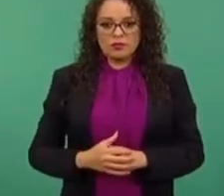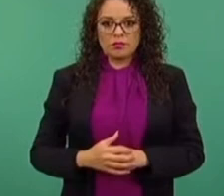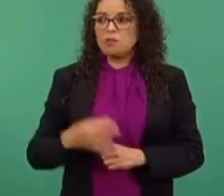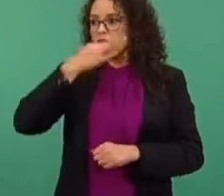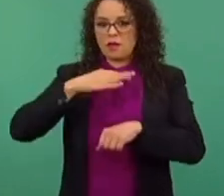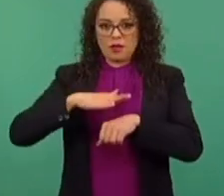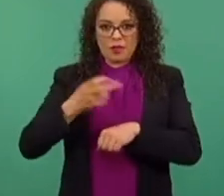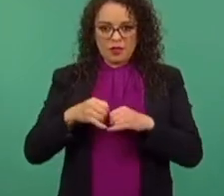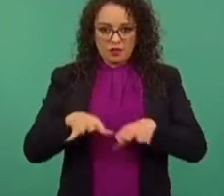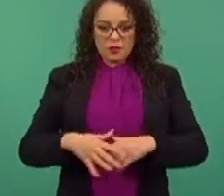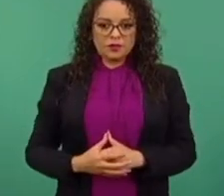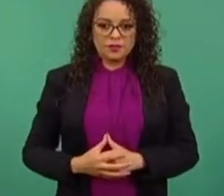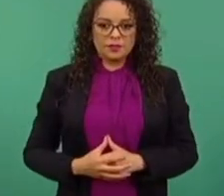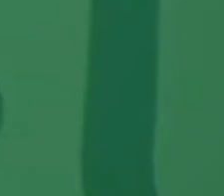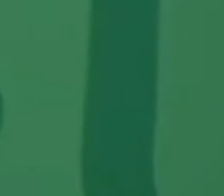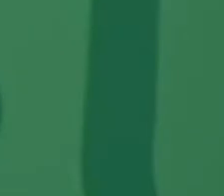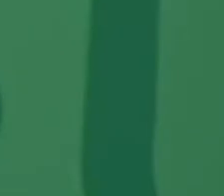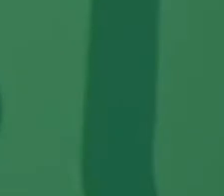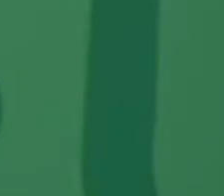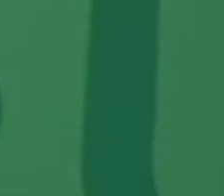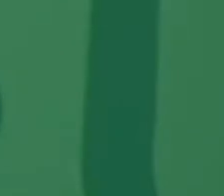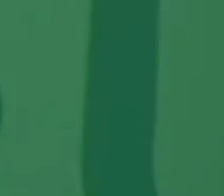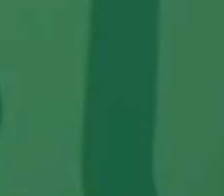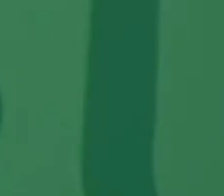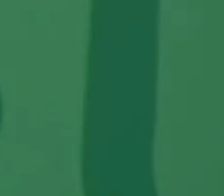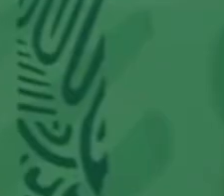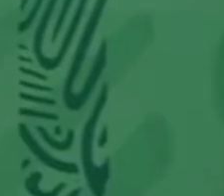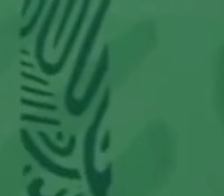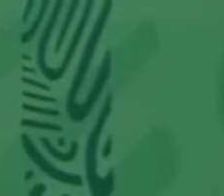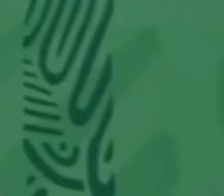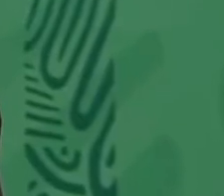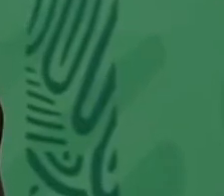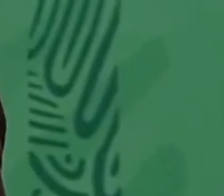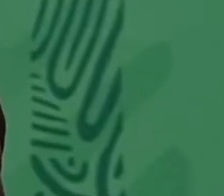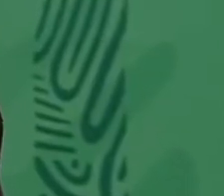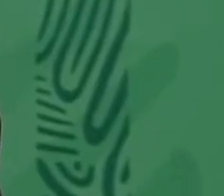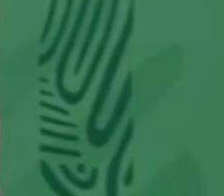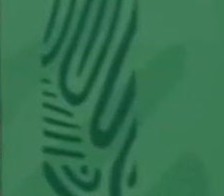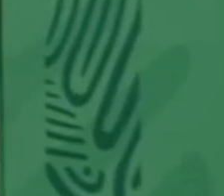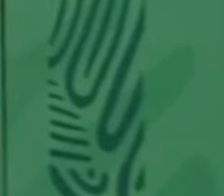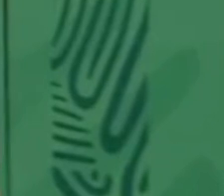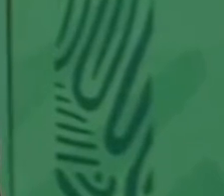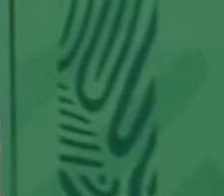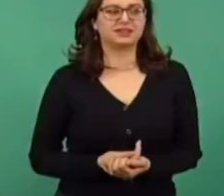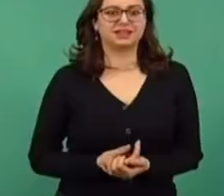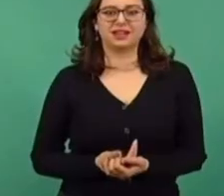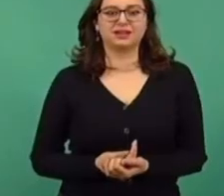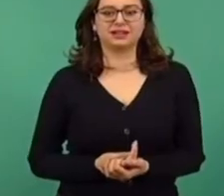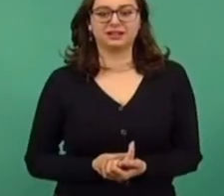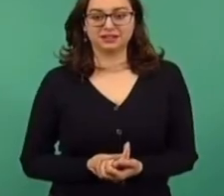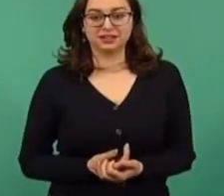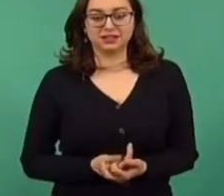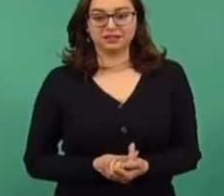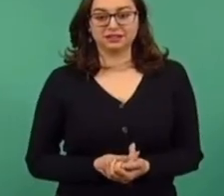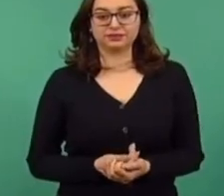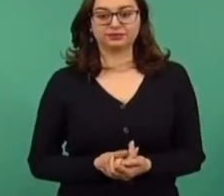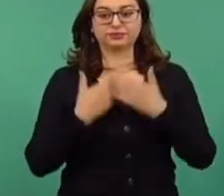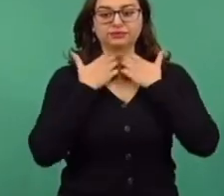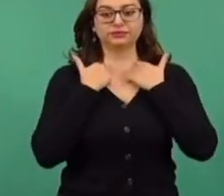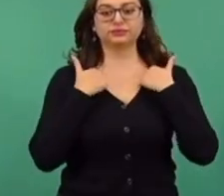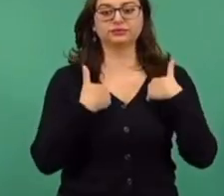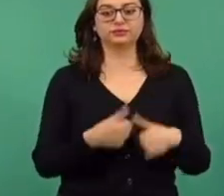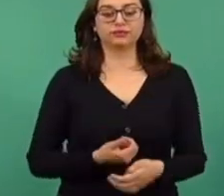Según mi informe, al aprobarse la Ley de Ingresos ya lo que queda es aprobar el presupuesto, porque de acuerdo al procedimiento